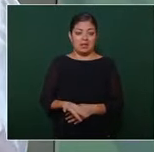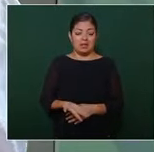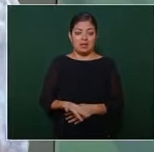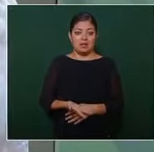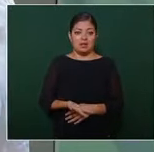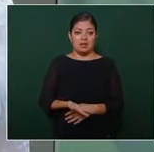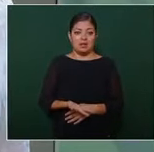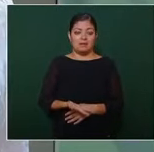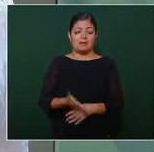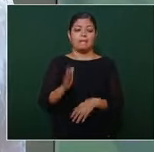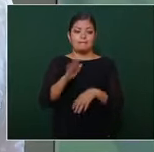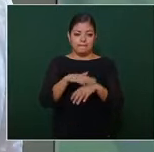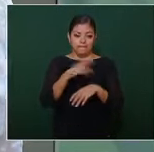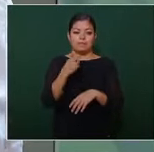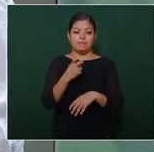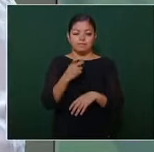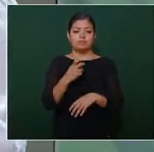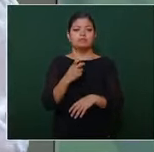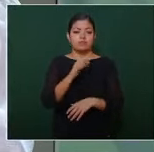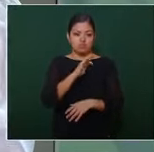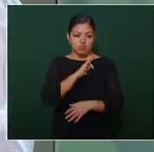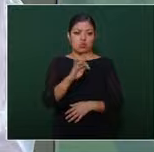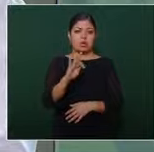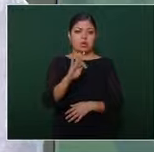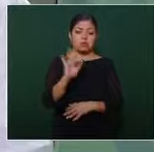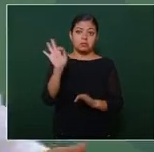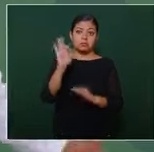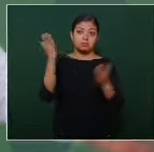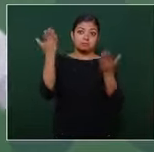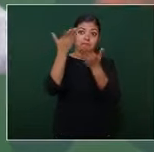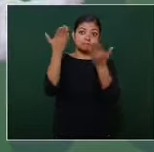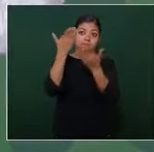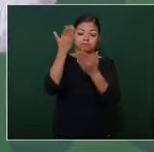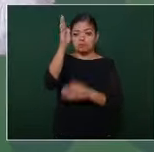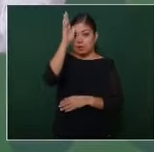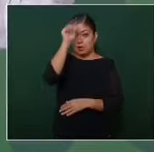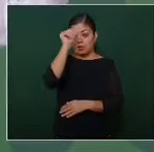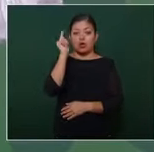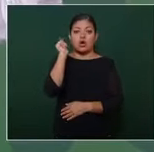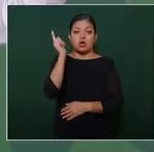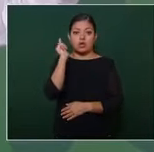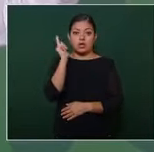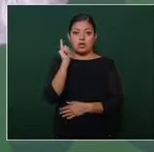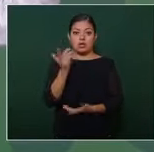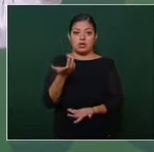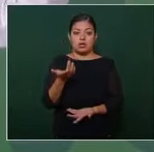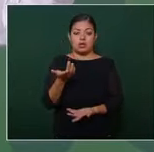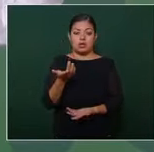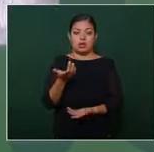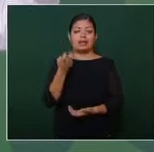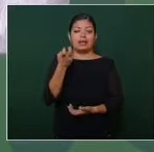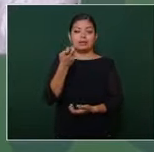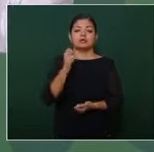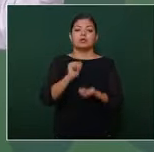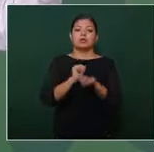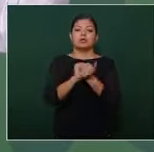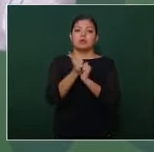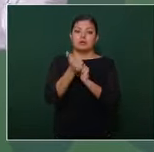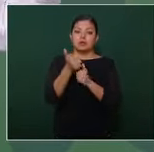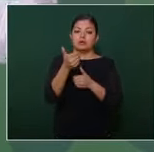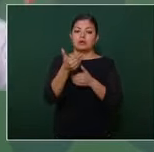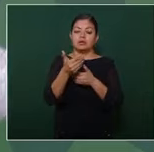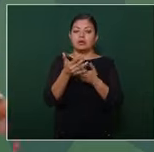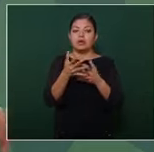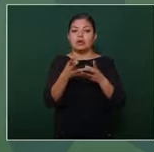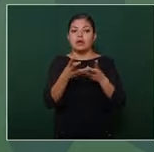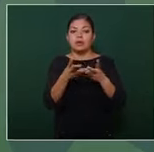entonces si es posible que haya un acuerdo y esto va a cambiar el ambiente